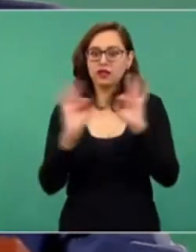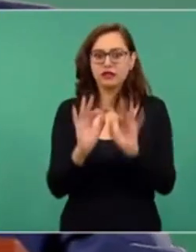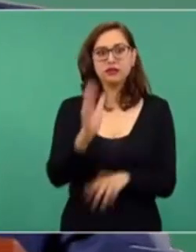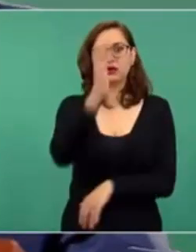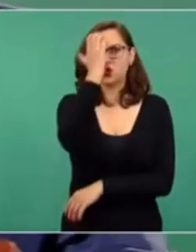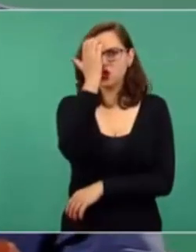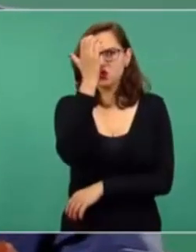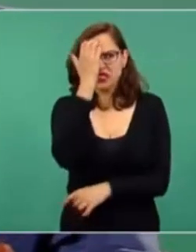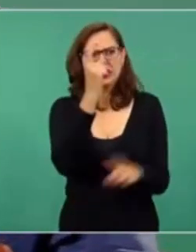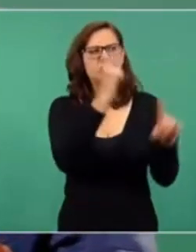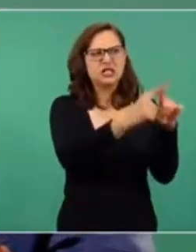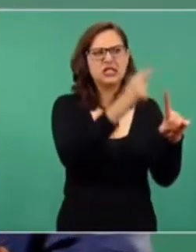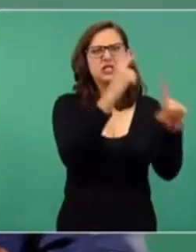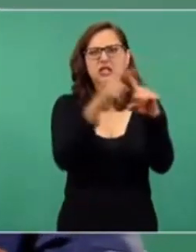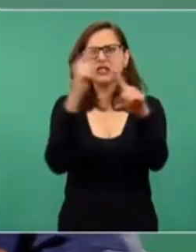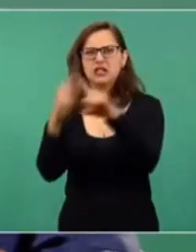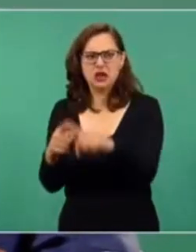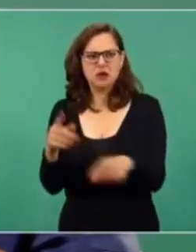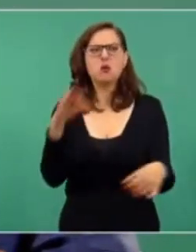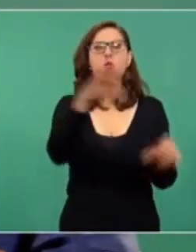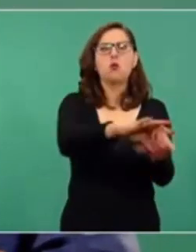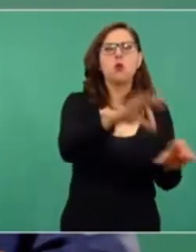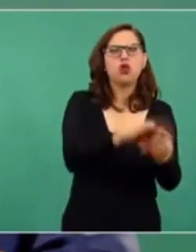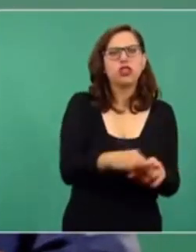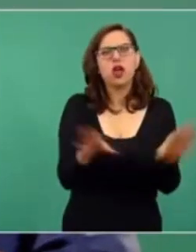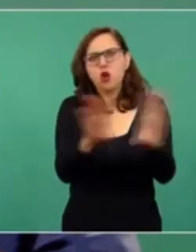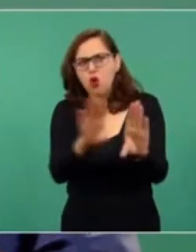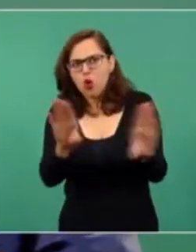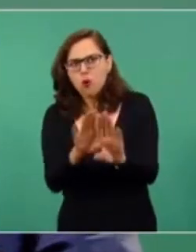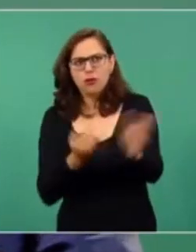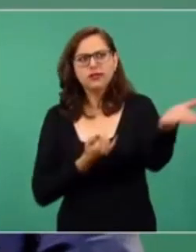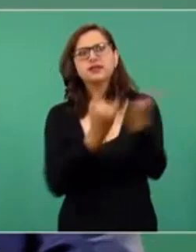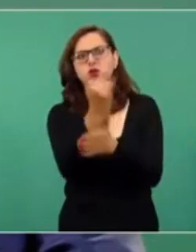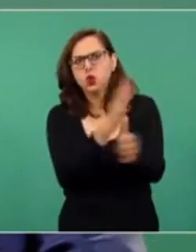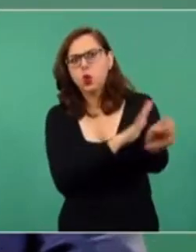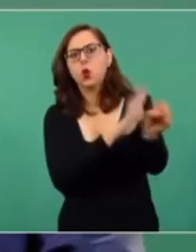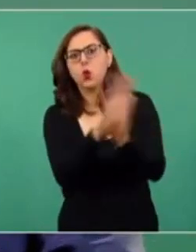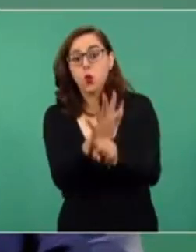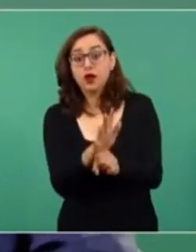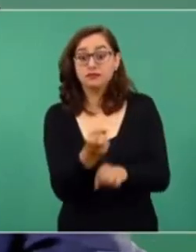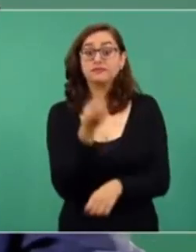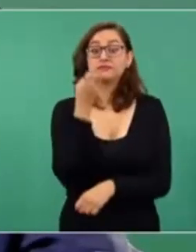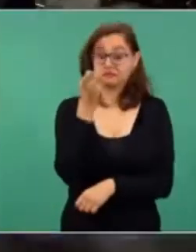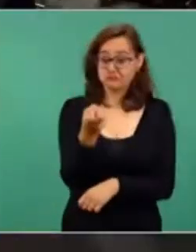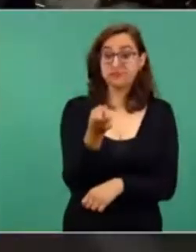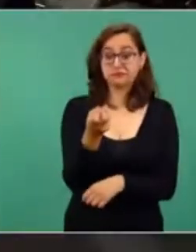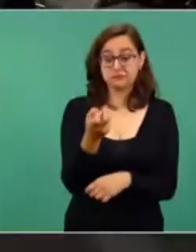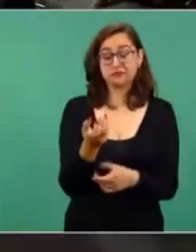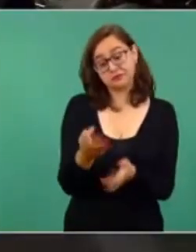y quiénes son los que toman las decisiones. Eso es un poco lo que puedo comentar.